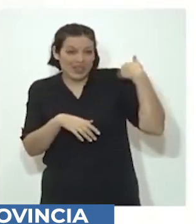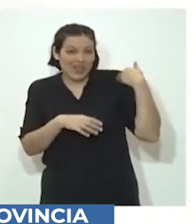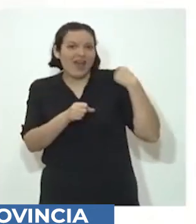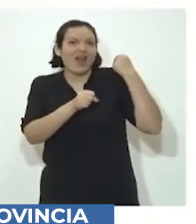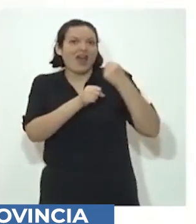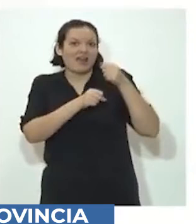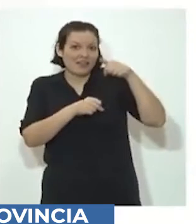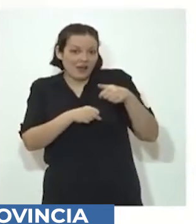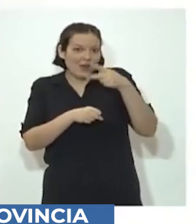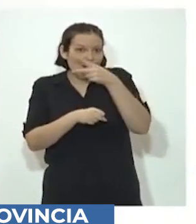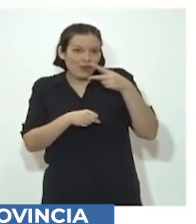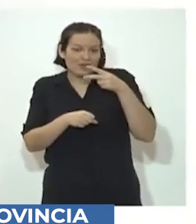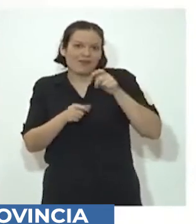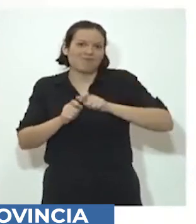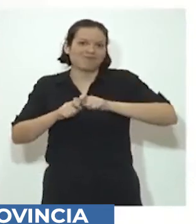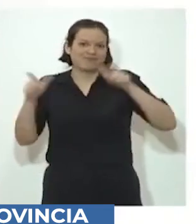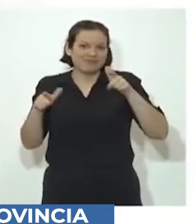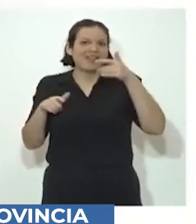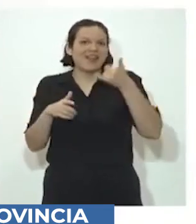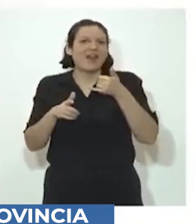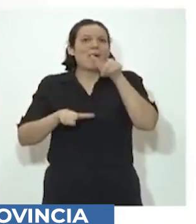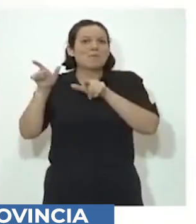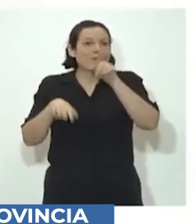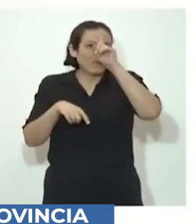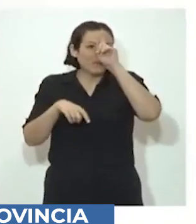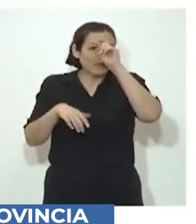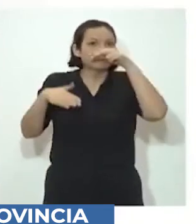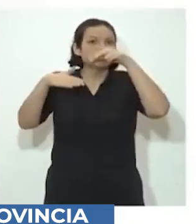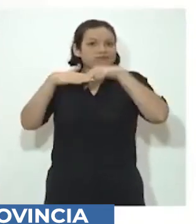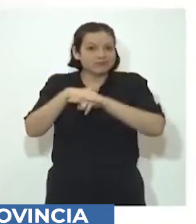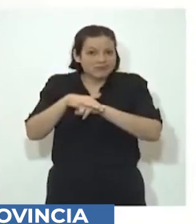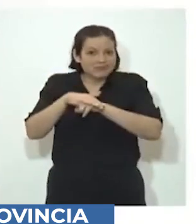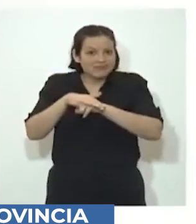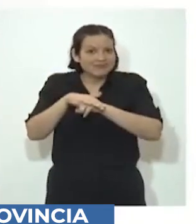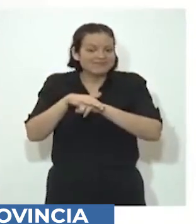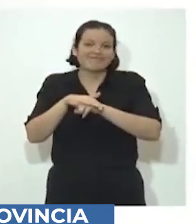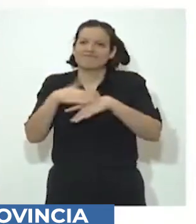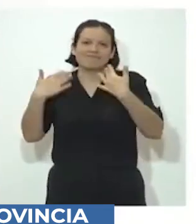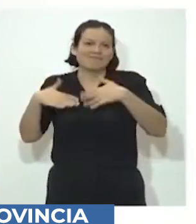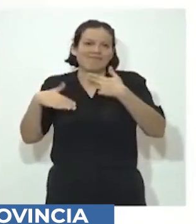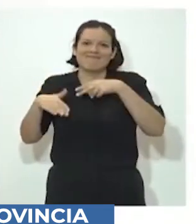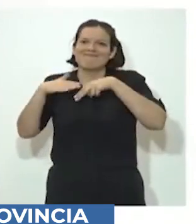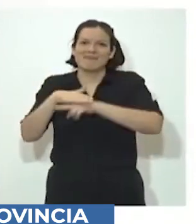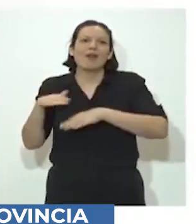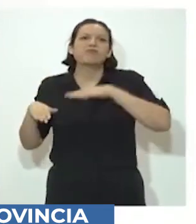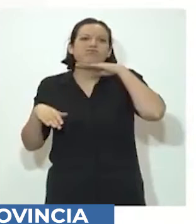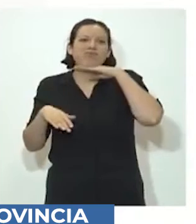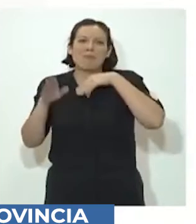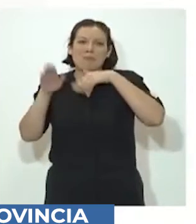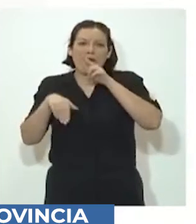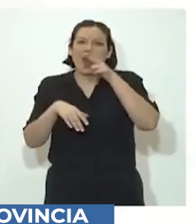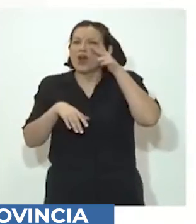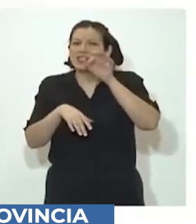actualmente está con una ocupación de camas que ya se la considera crítica arriba del 80%.